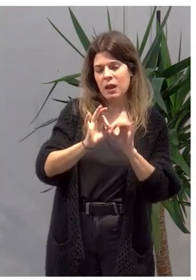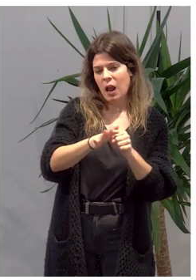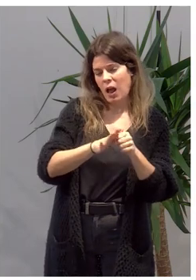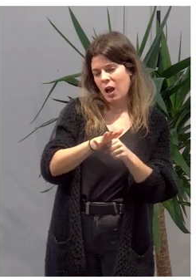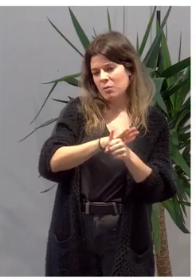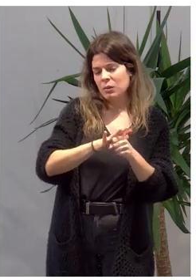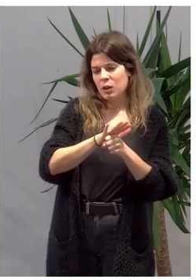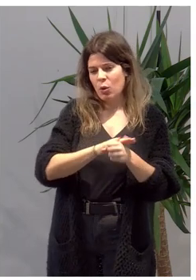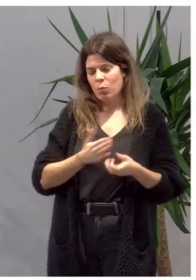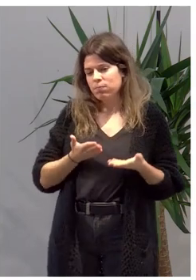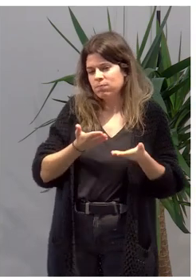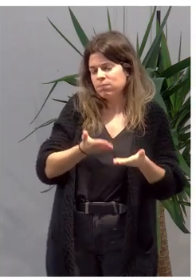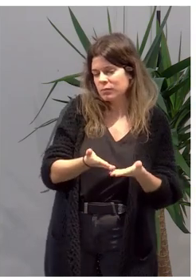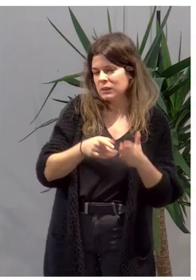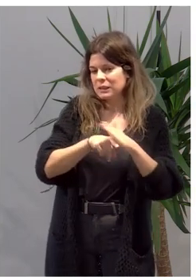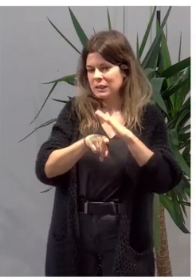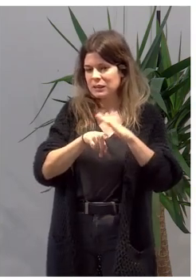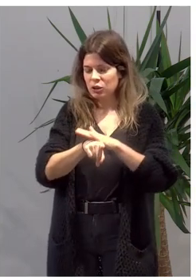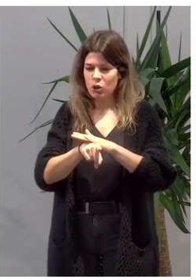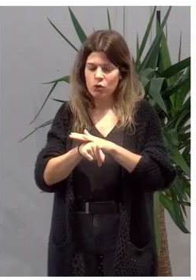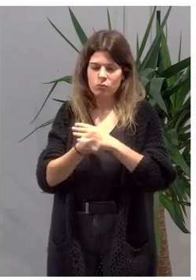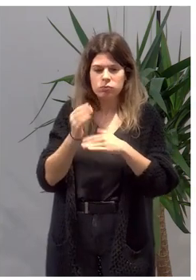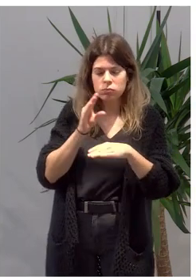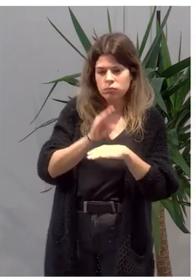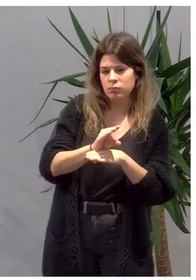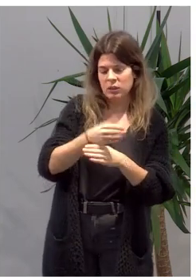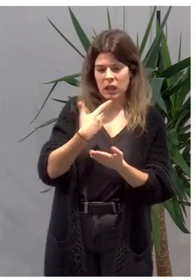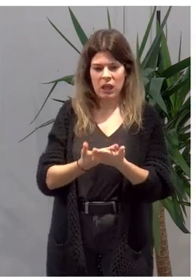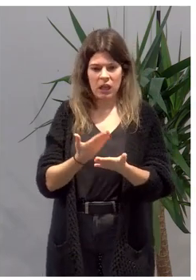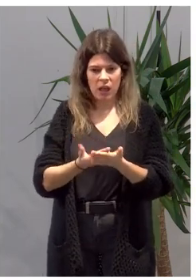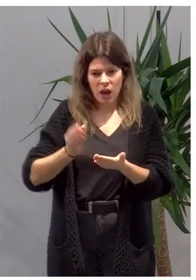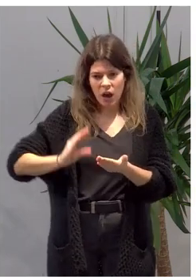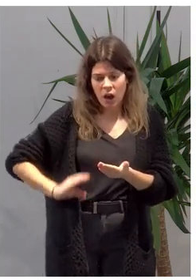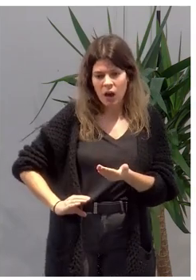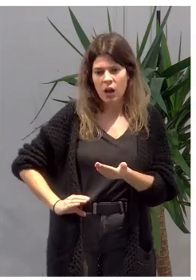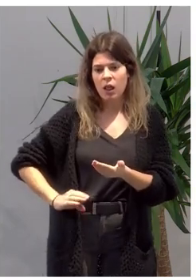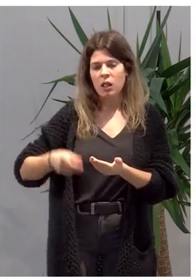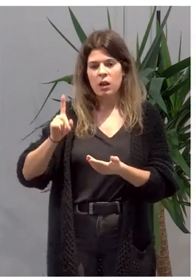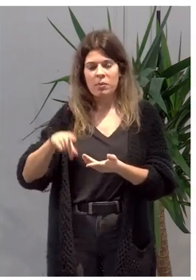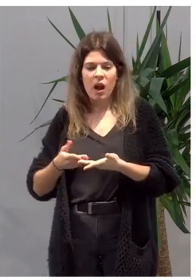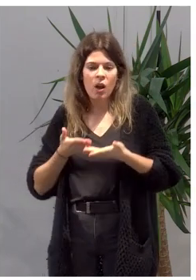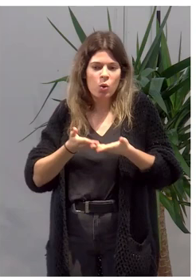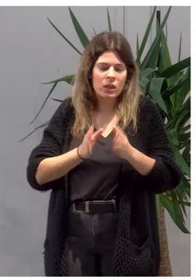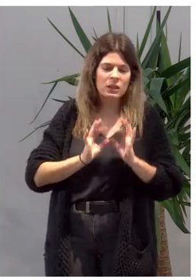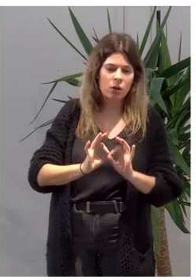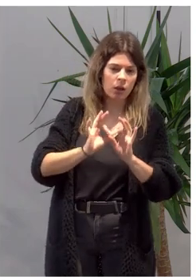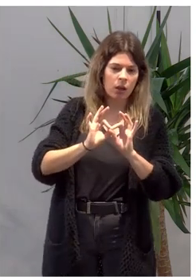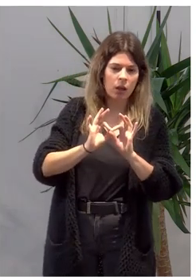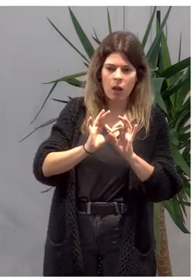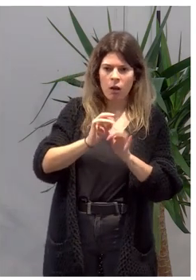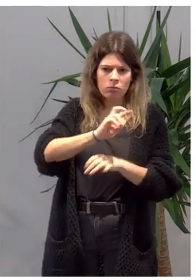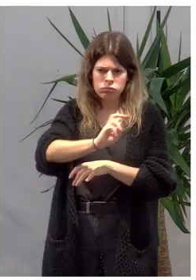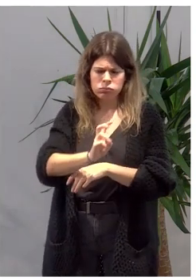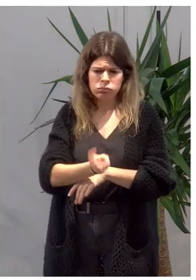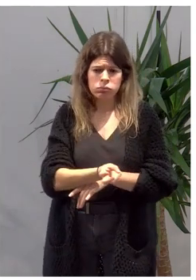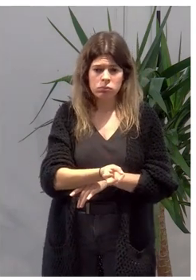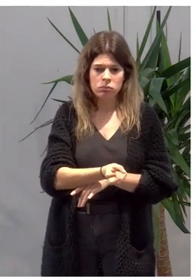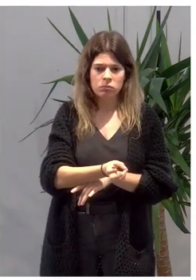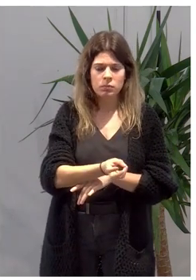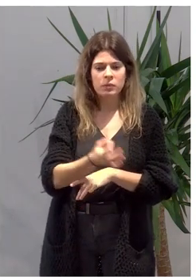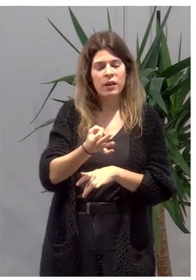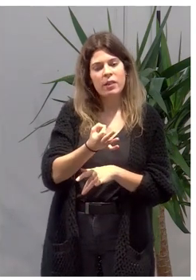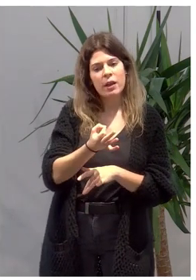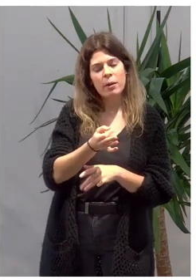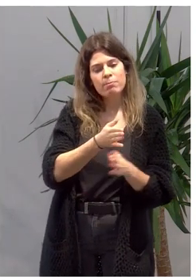ámbito prestacional, de gestión de prestaciones, de renta garantizada, de ayudas extraordinarias, etcétera. Ir centrándonos